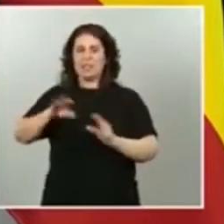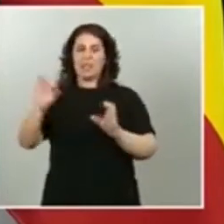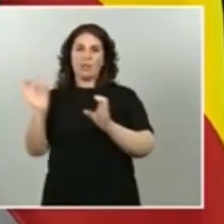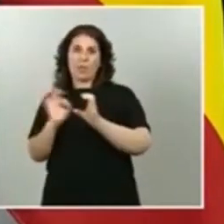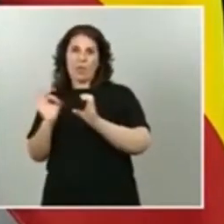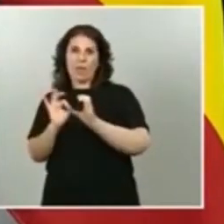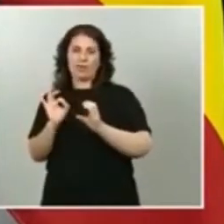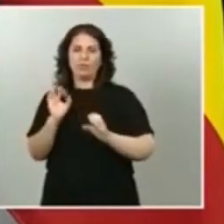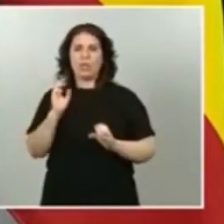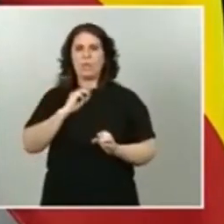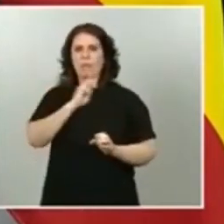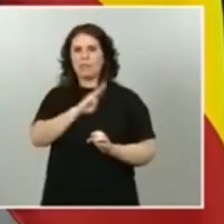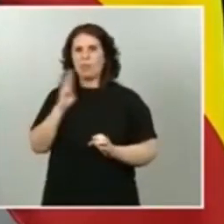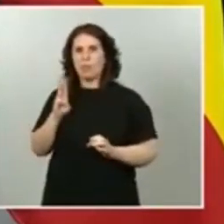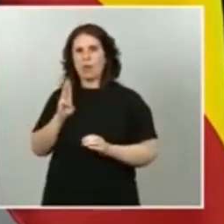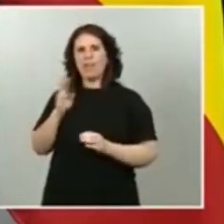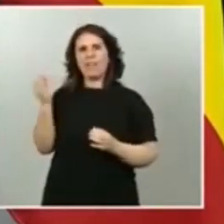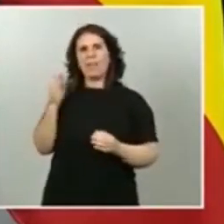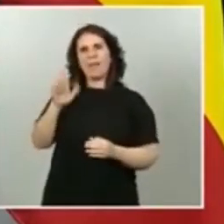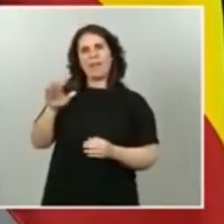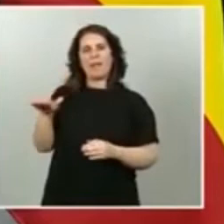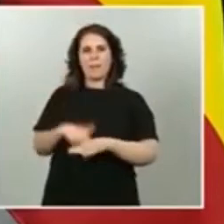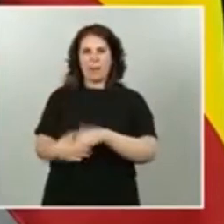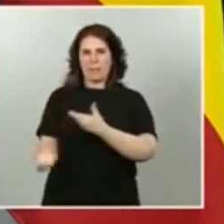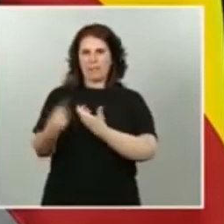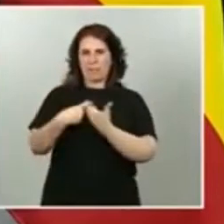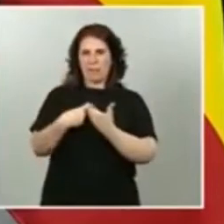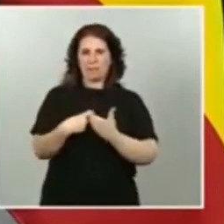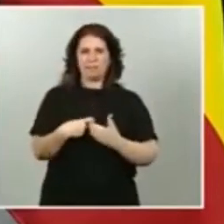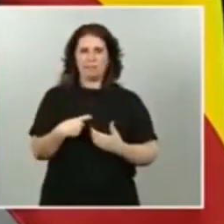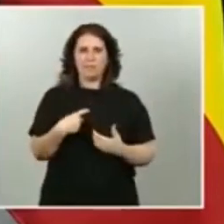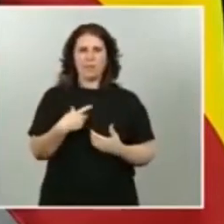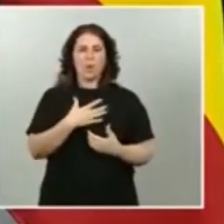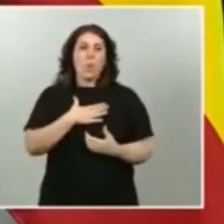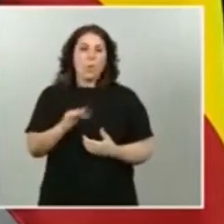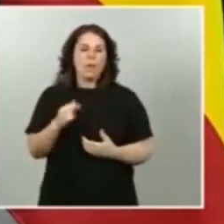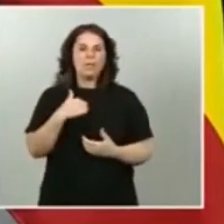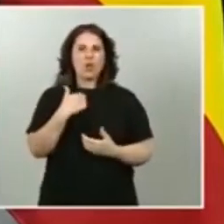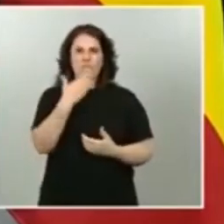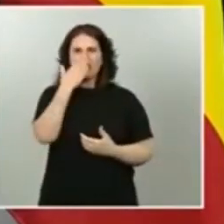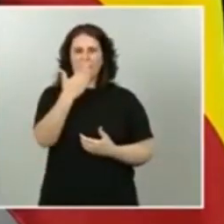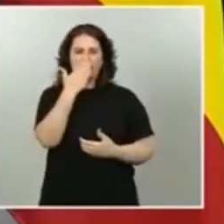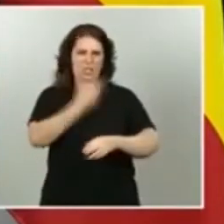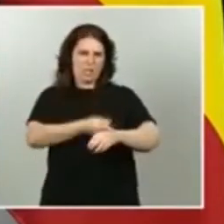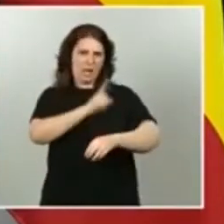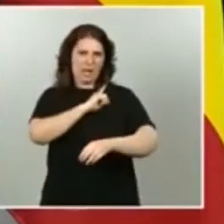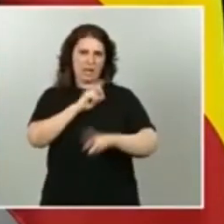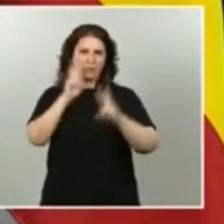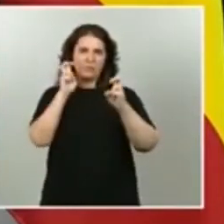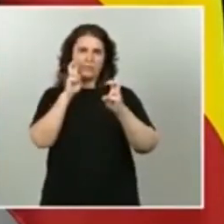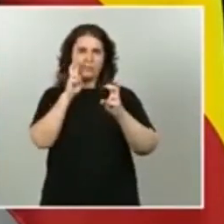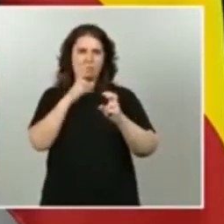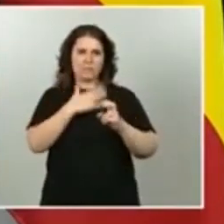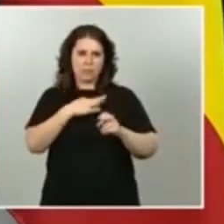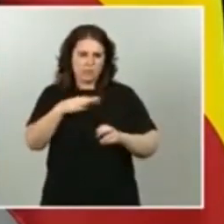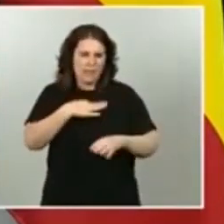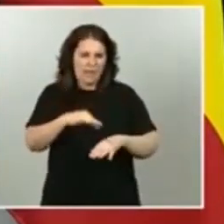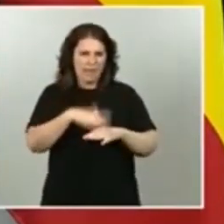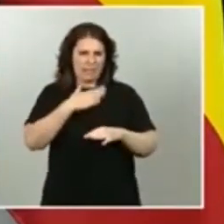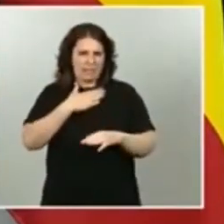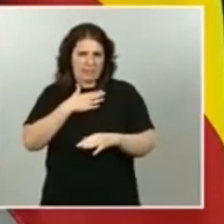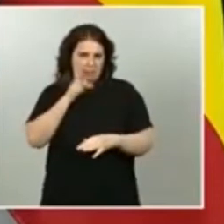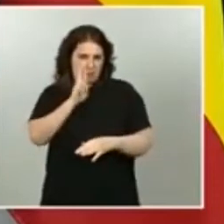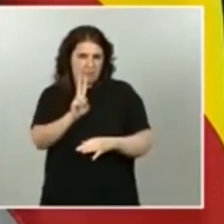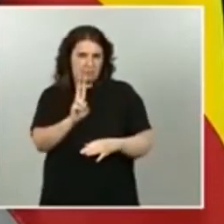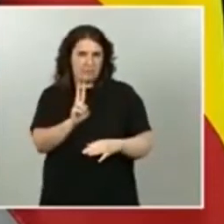participar. Quizá he sido demasiado sincero respecto a las posibilidades que yo veo pero es posible que me